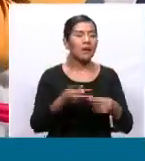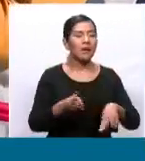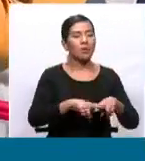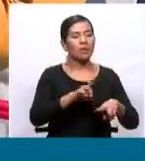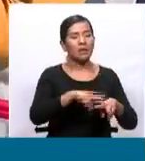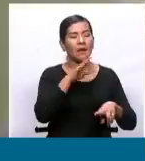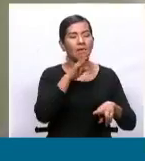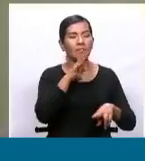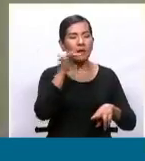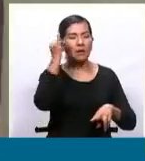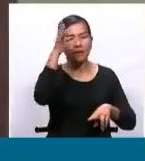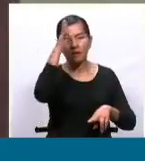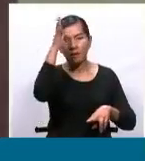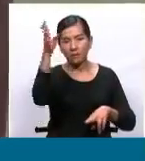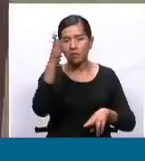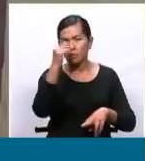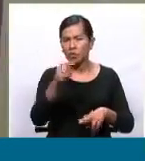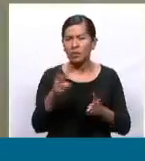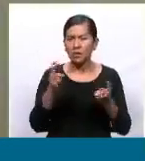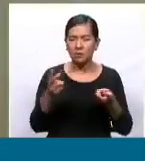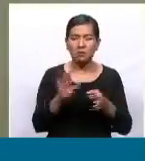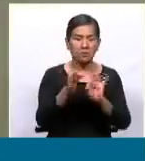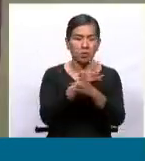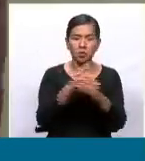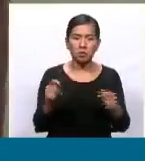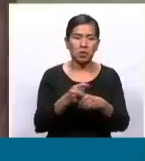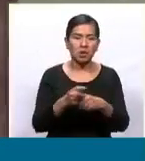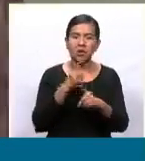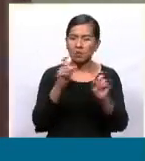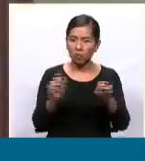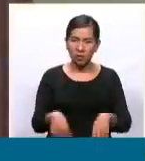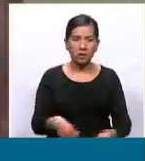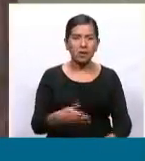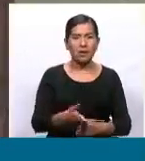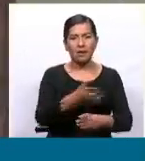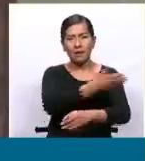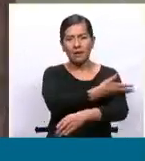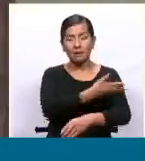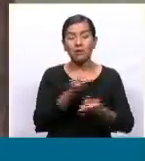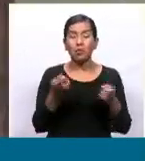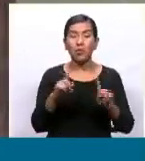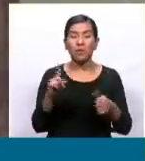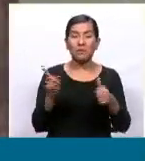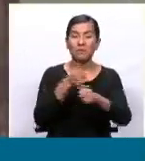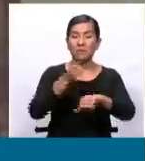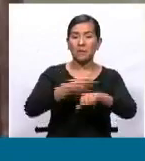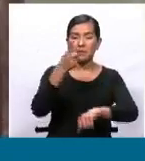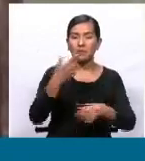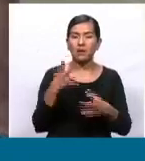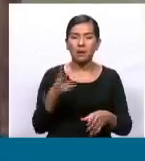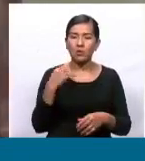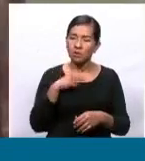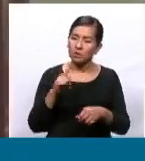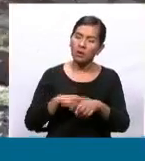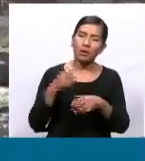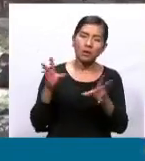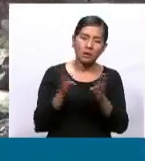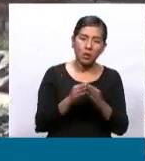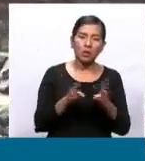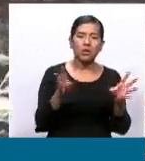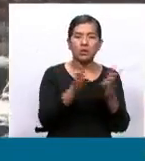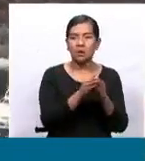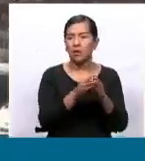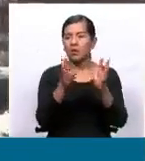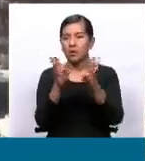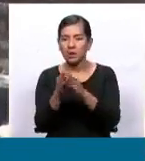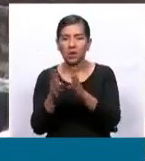esto se podía haber resuelto de manera técnica. Ya en una primera instancia, no sé cuántas mesas de diálogo ya se ha